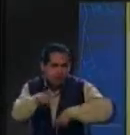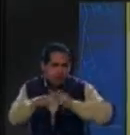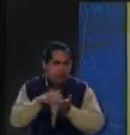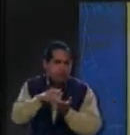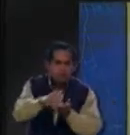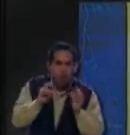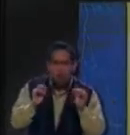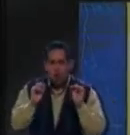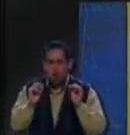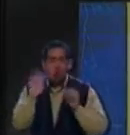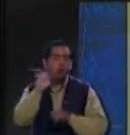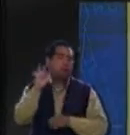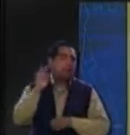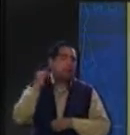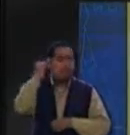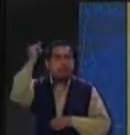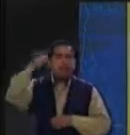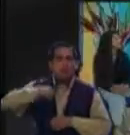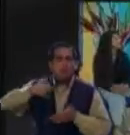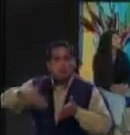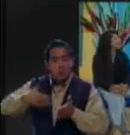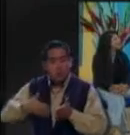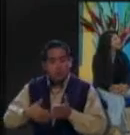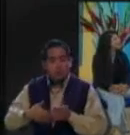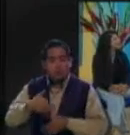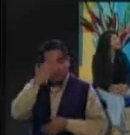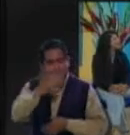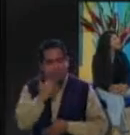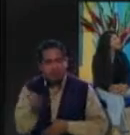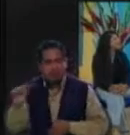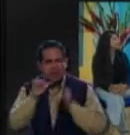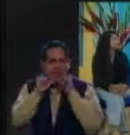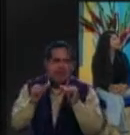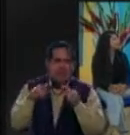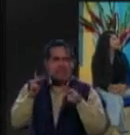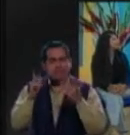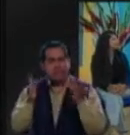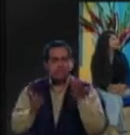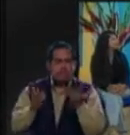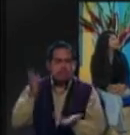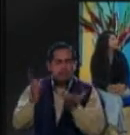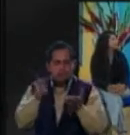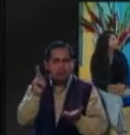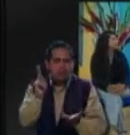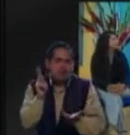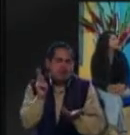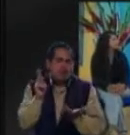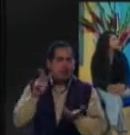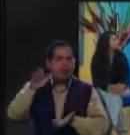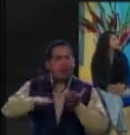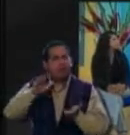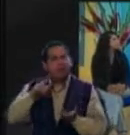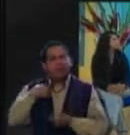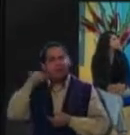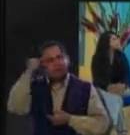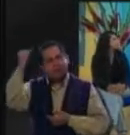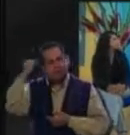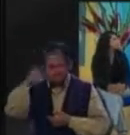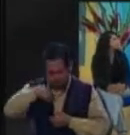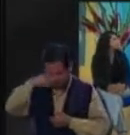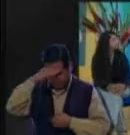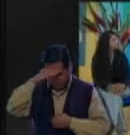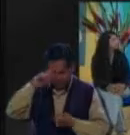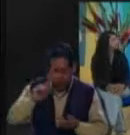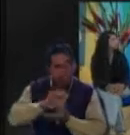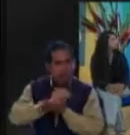no soy muy eficiente en la cocina, etcétera, ¿no? Pero qué pocas veces